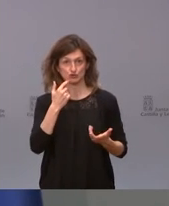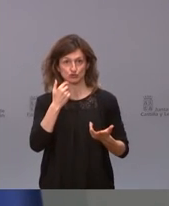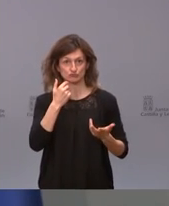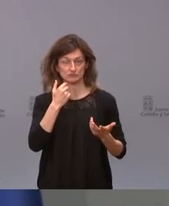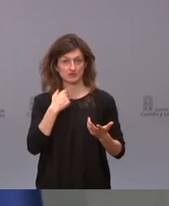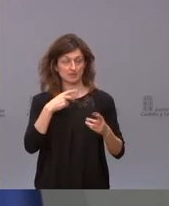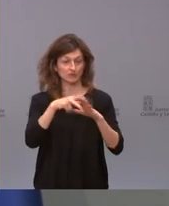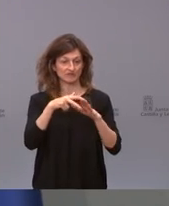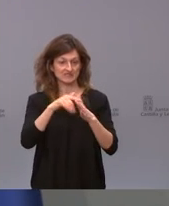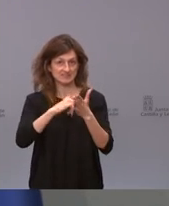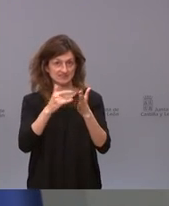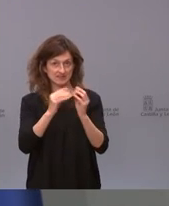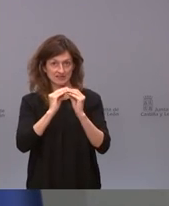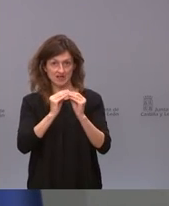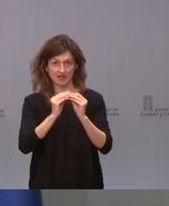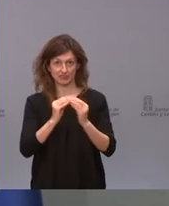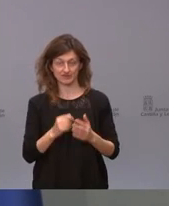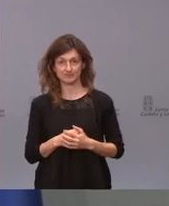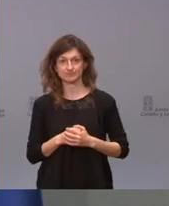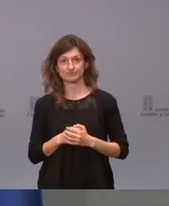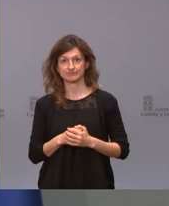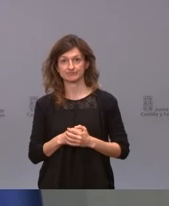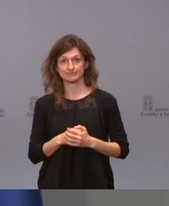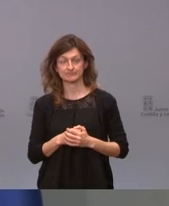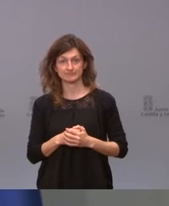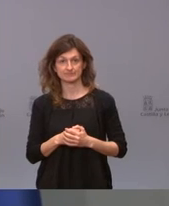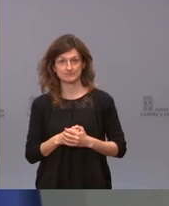quien hace las fichas técnicas de los medicamentos y las indicaciones